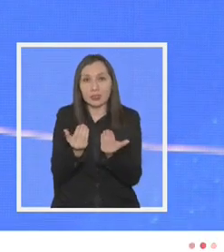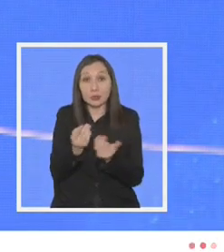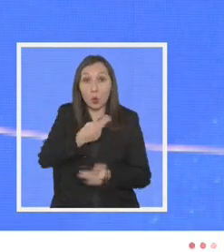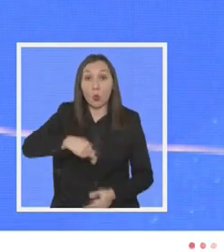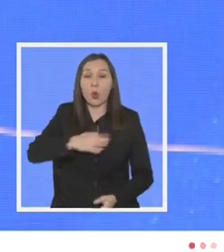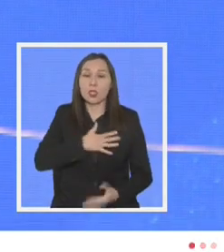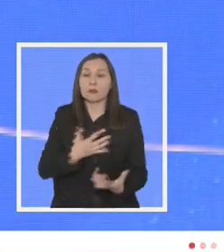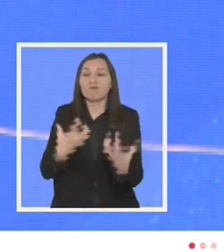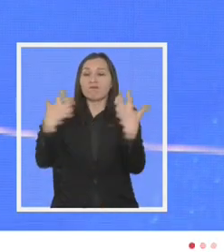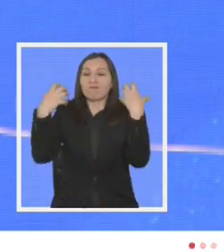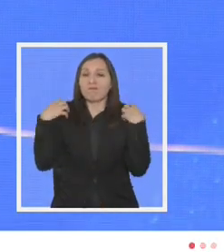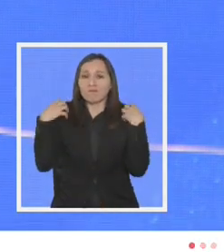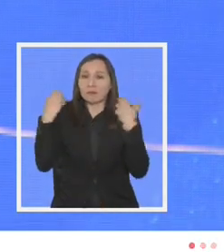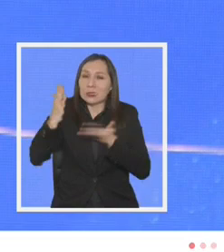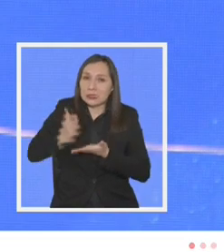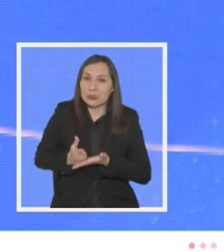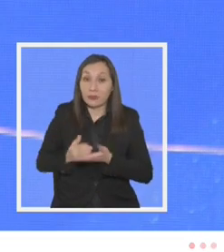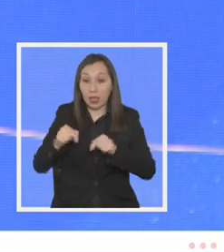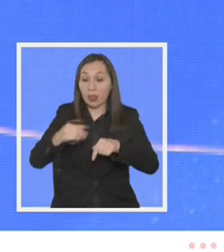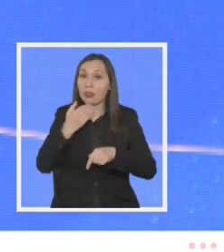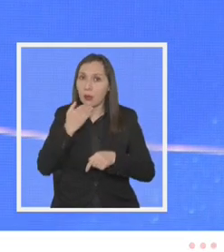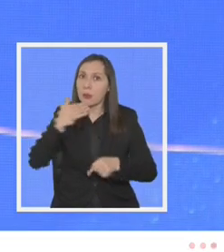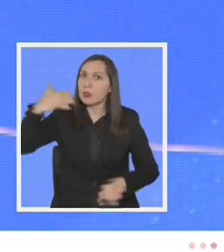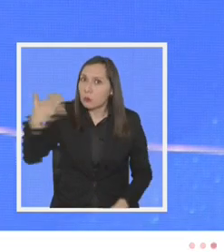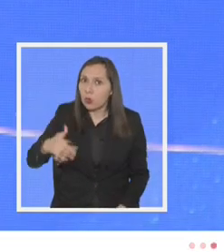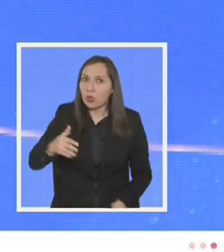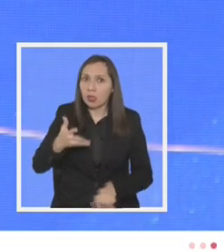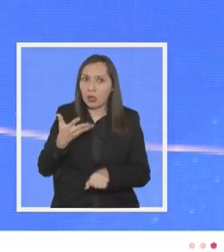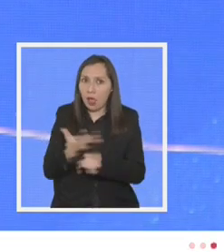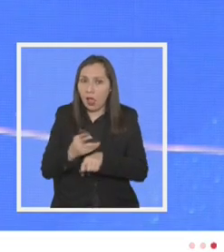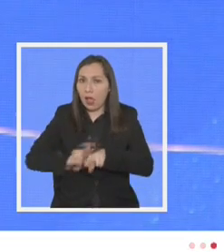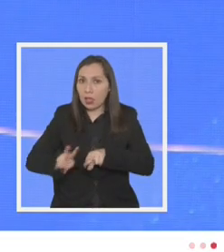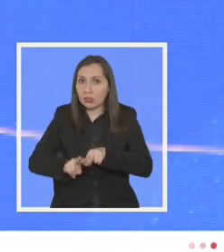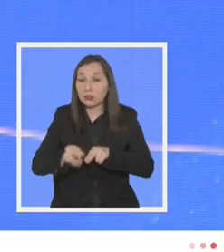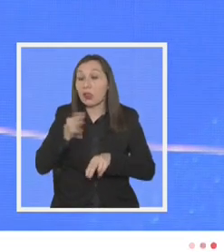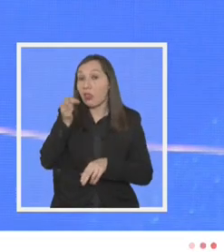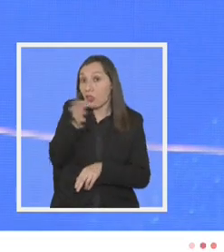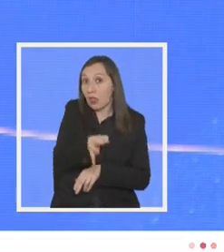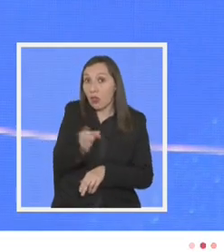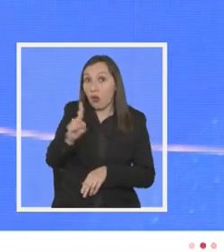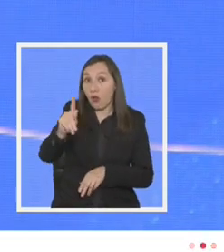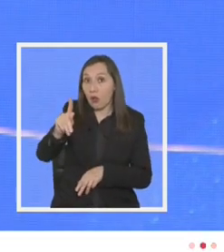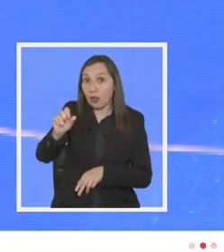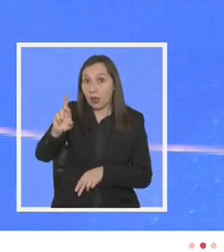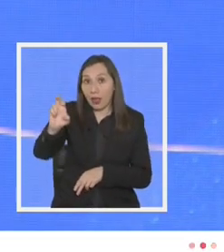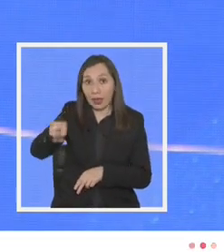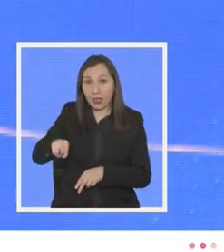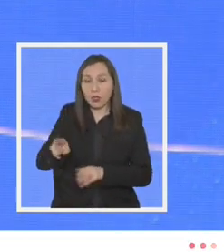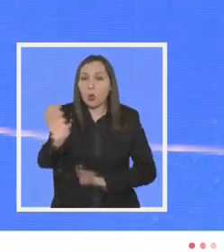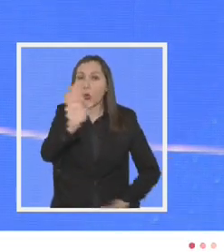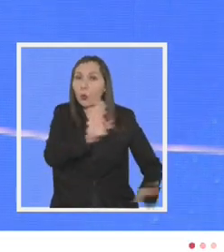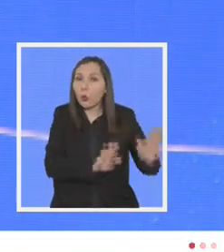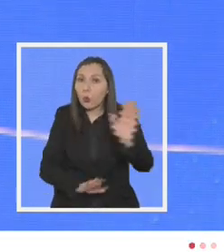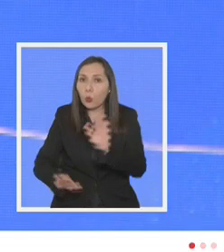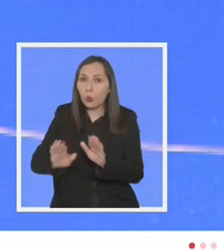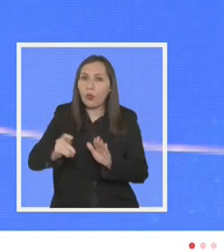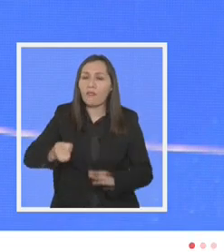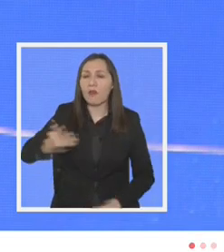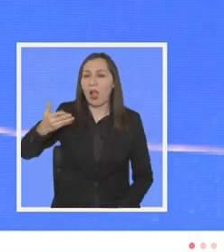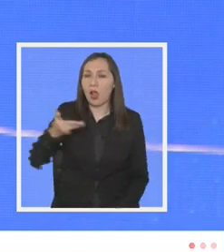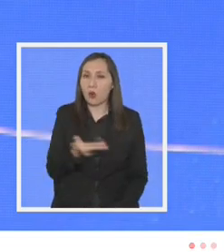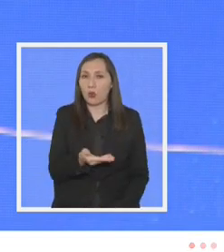y nuestro deber ya que aquí también se juega como decía Karen el resguardo y la